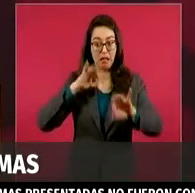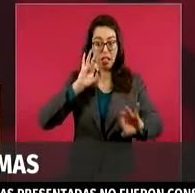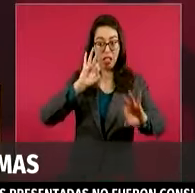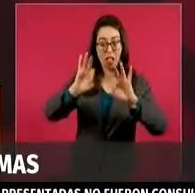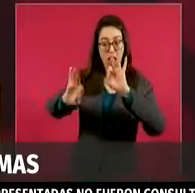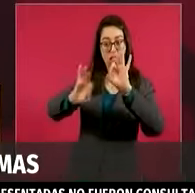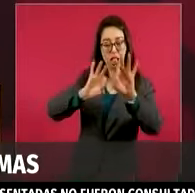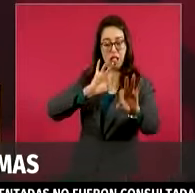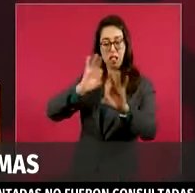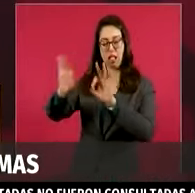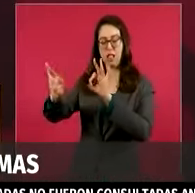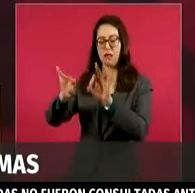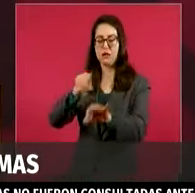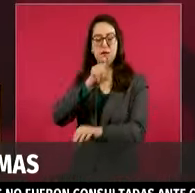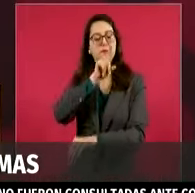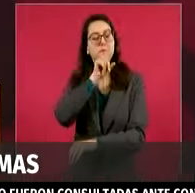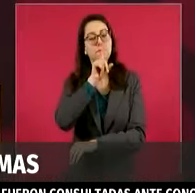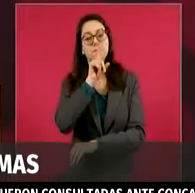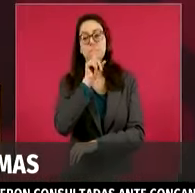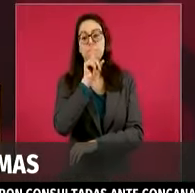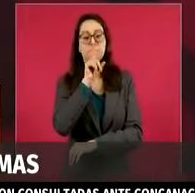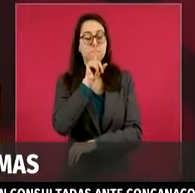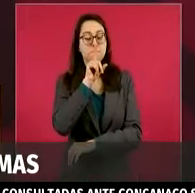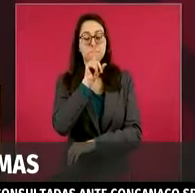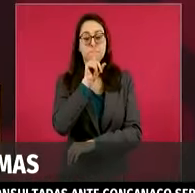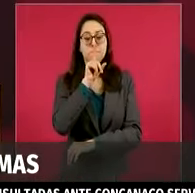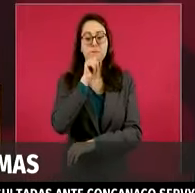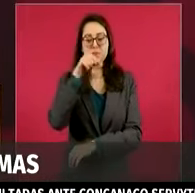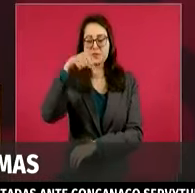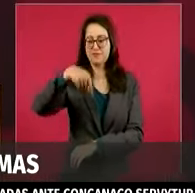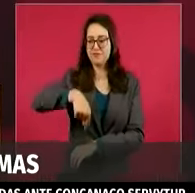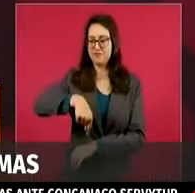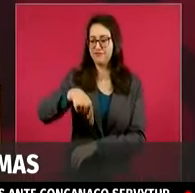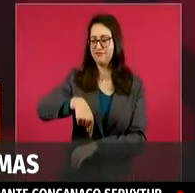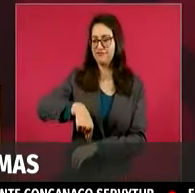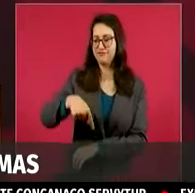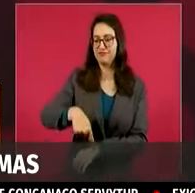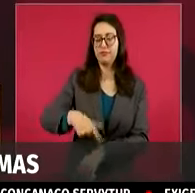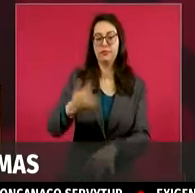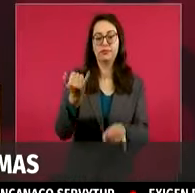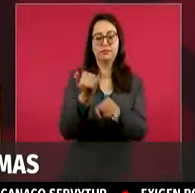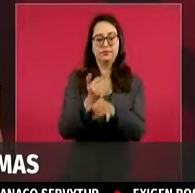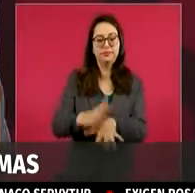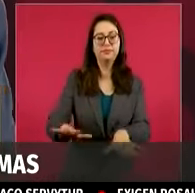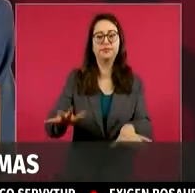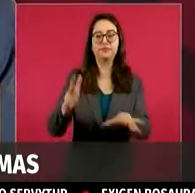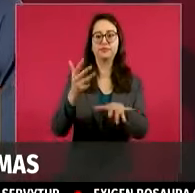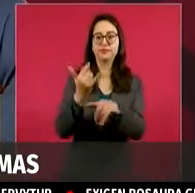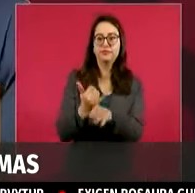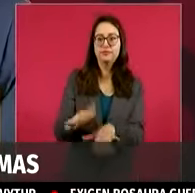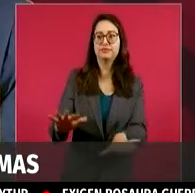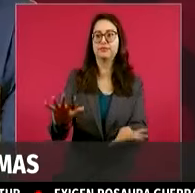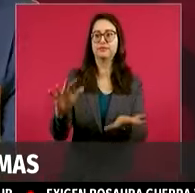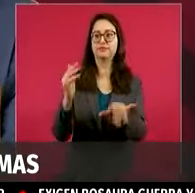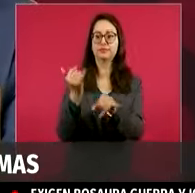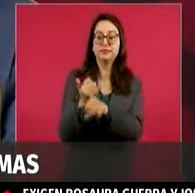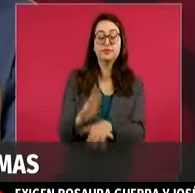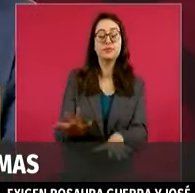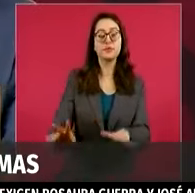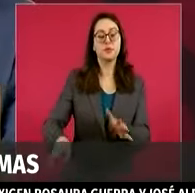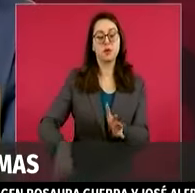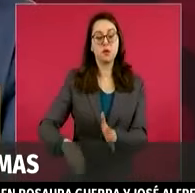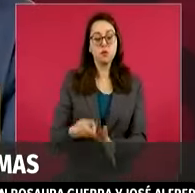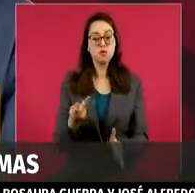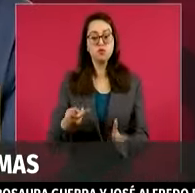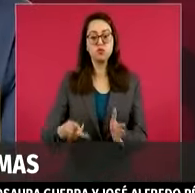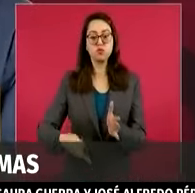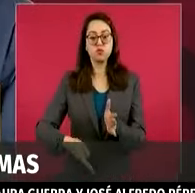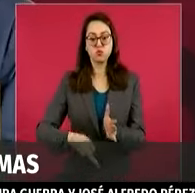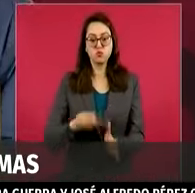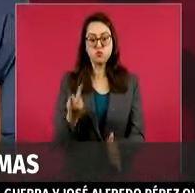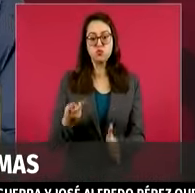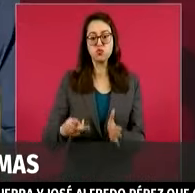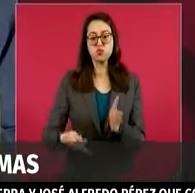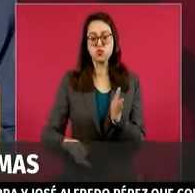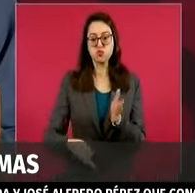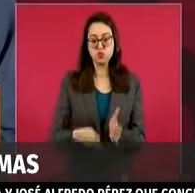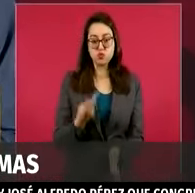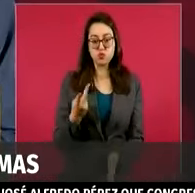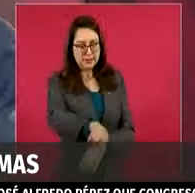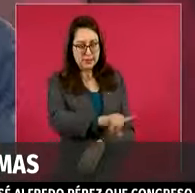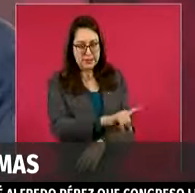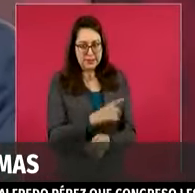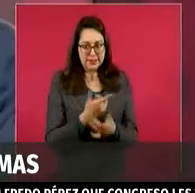También, pues están en otras actividades, incluso la renovación del Congreso de la Unión, que pasa también por la reelección